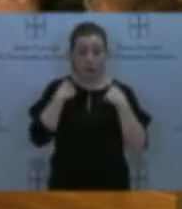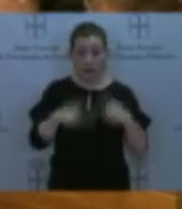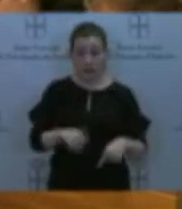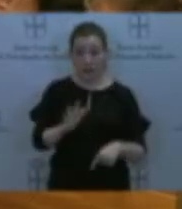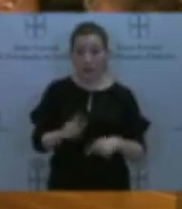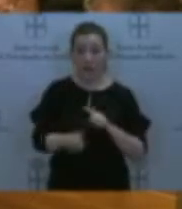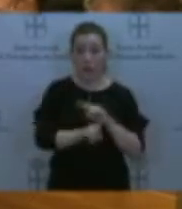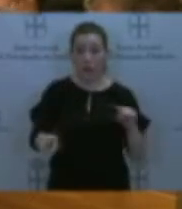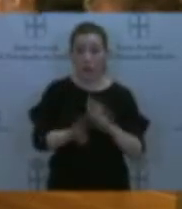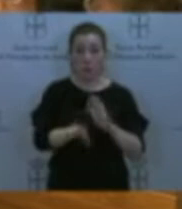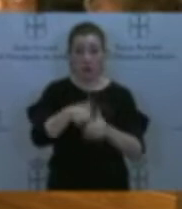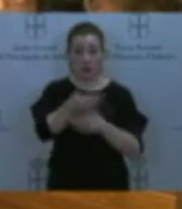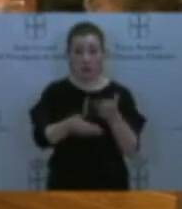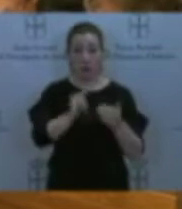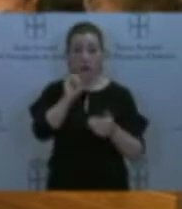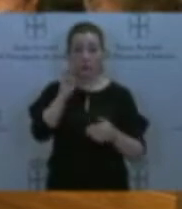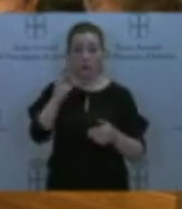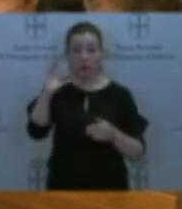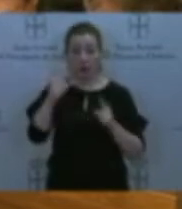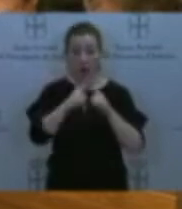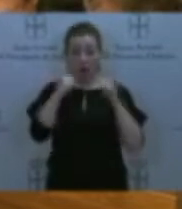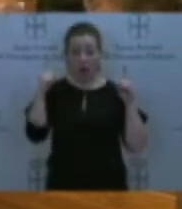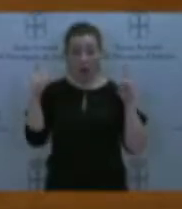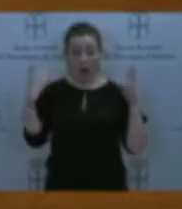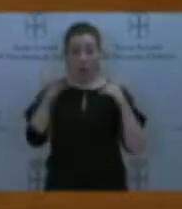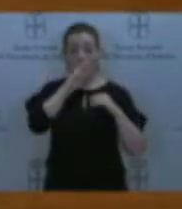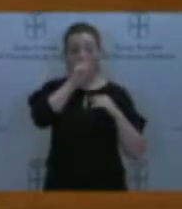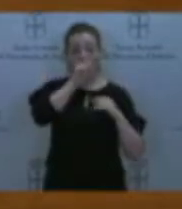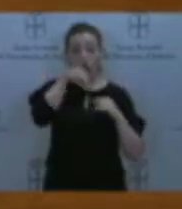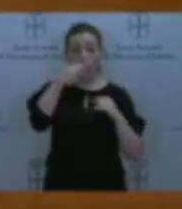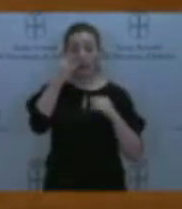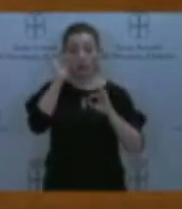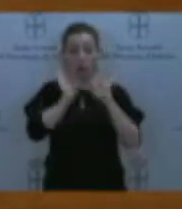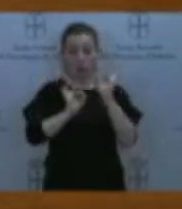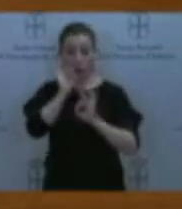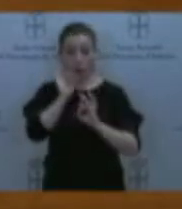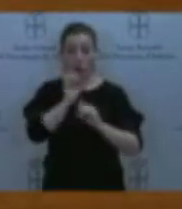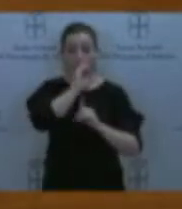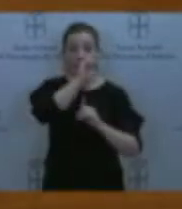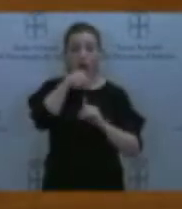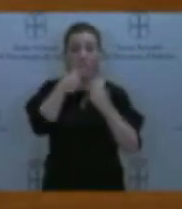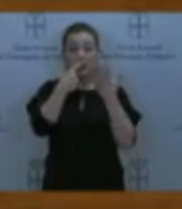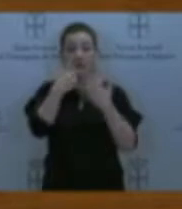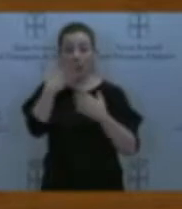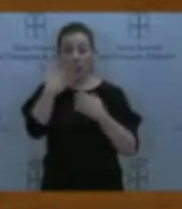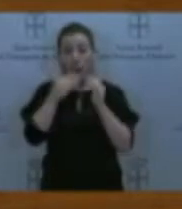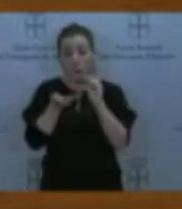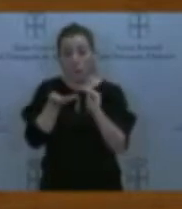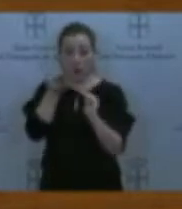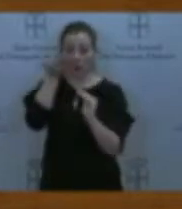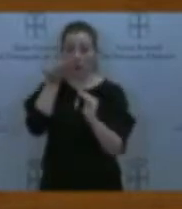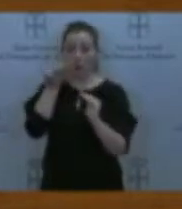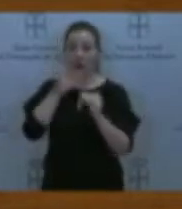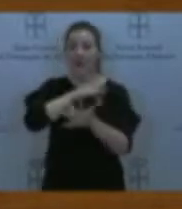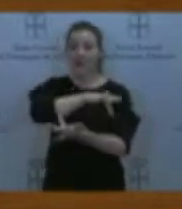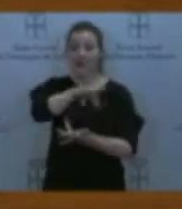con un IPC interanual que ya está en el 2,3%, un 0,75% por encima de esta subida. La crisis